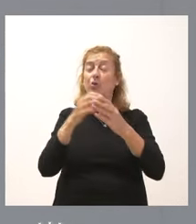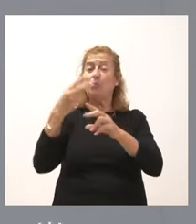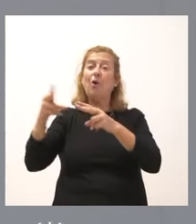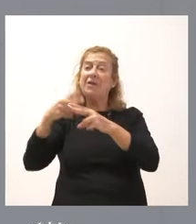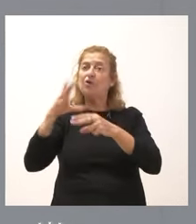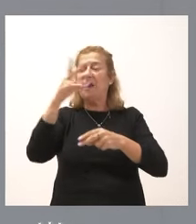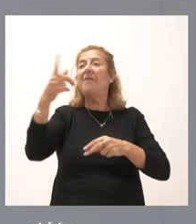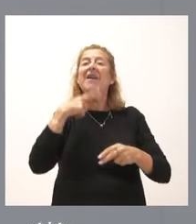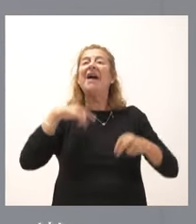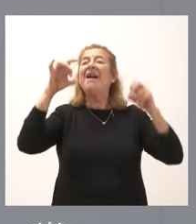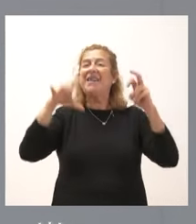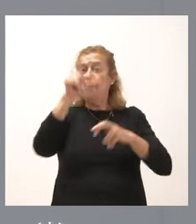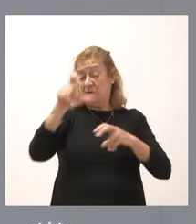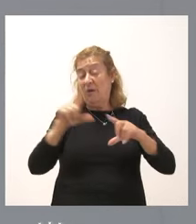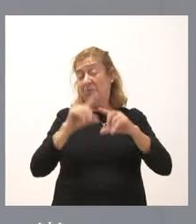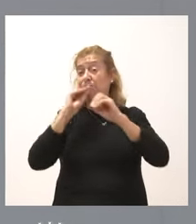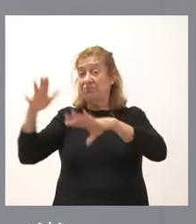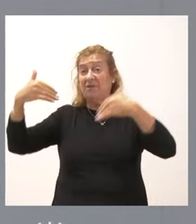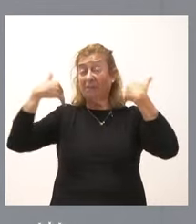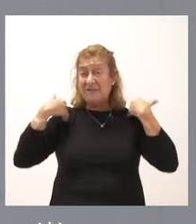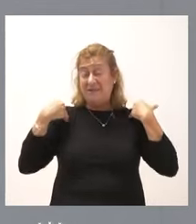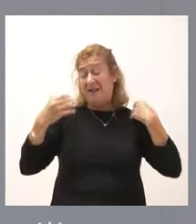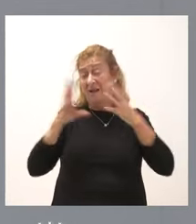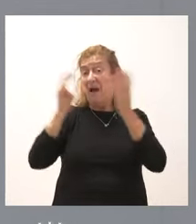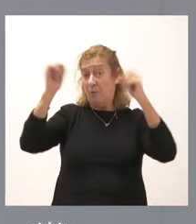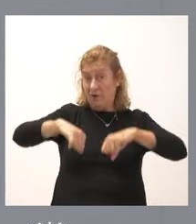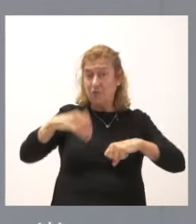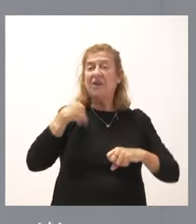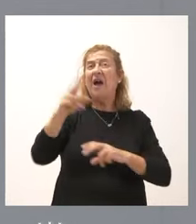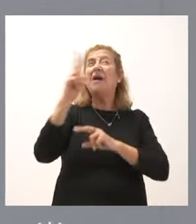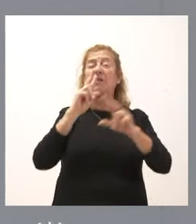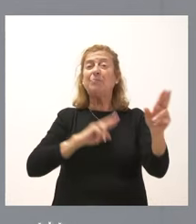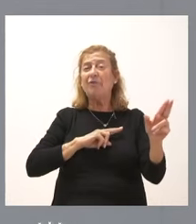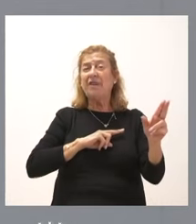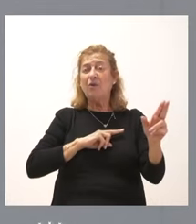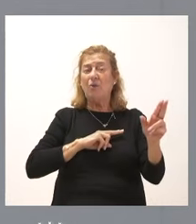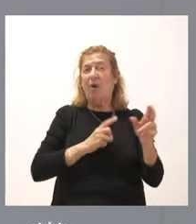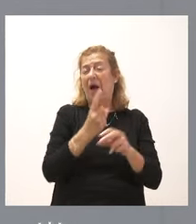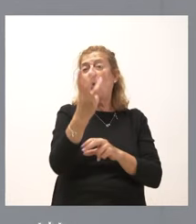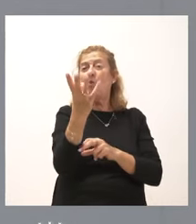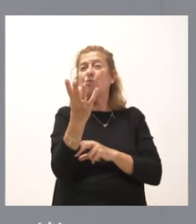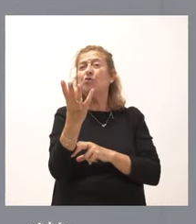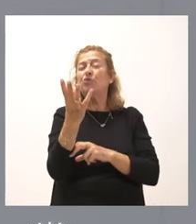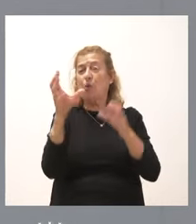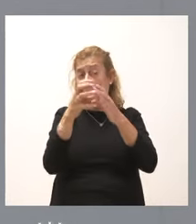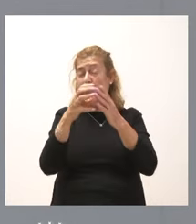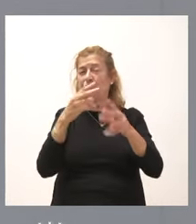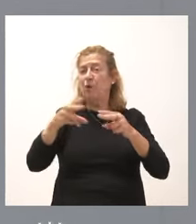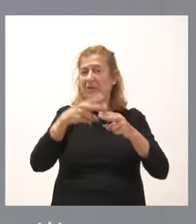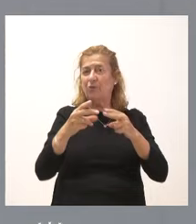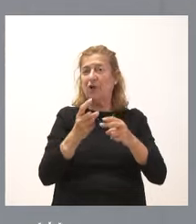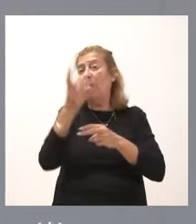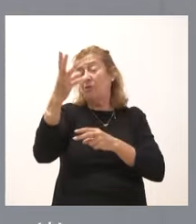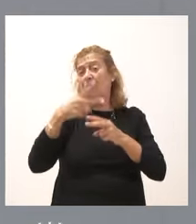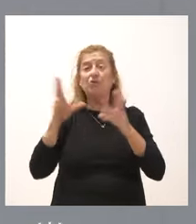quiénes son las personas que las representarán en esos pactos. Ya han respondido varios grupos políticos, varias formaciones